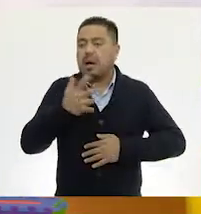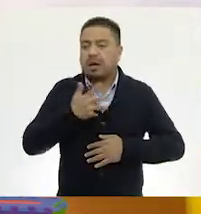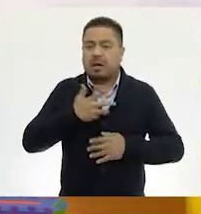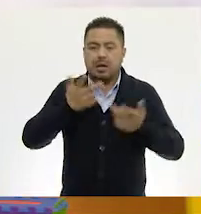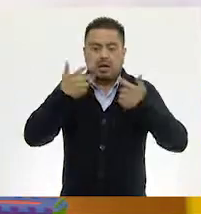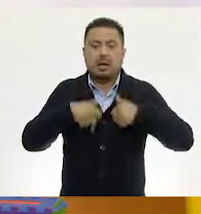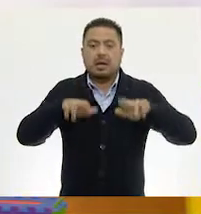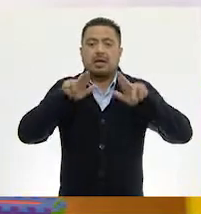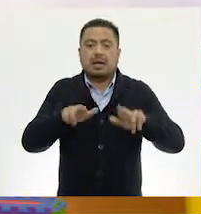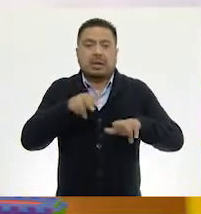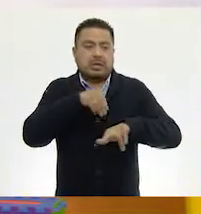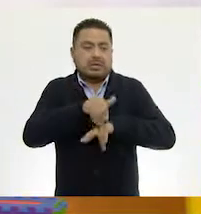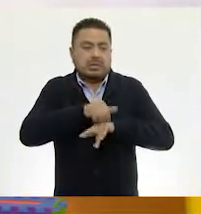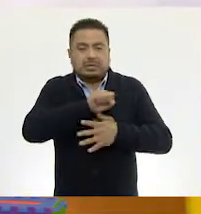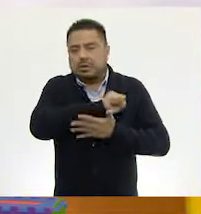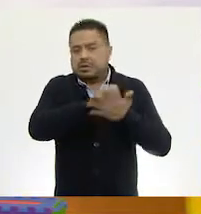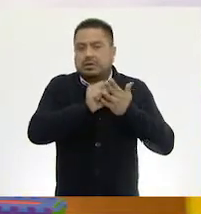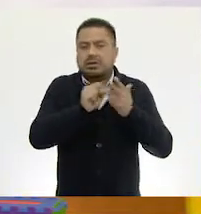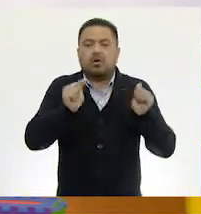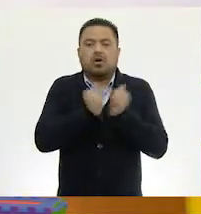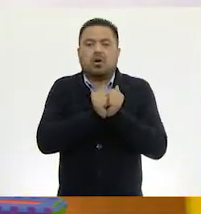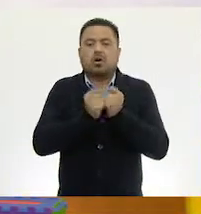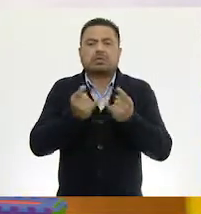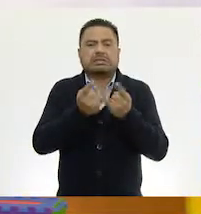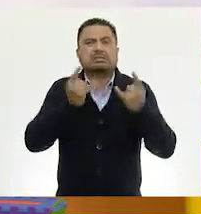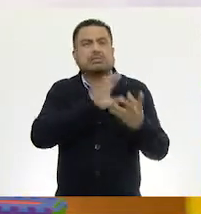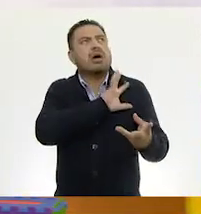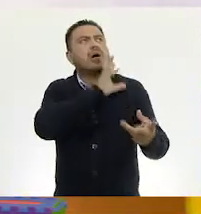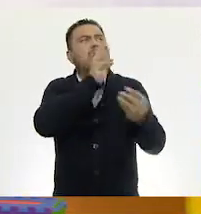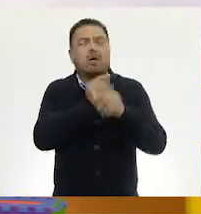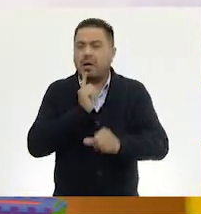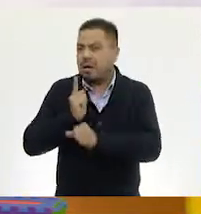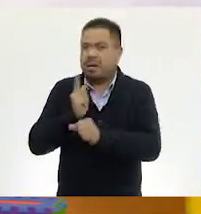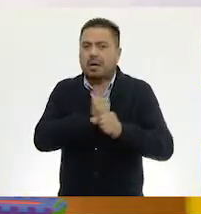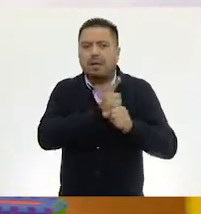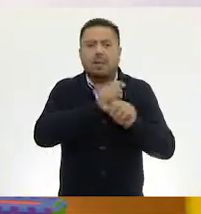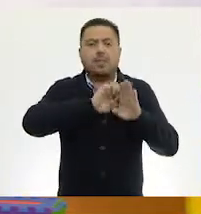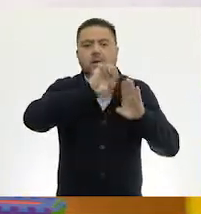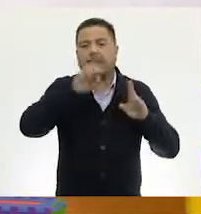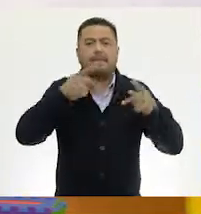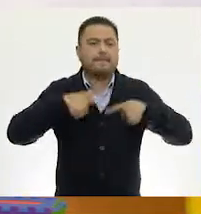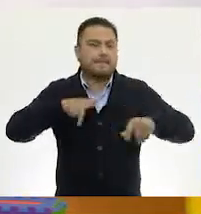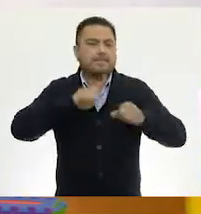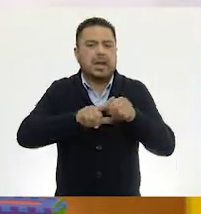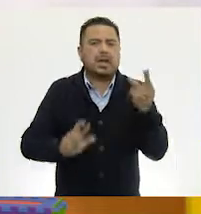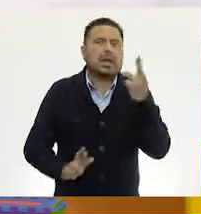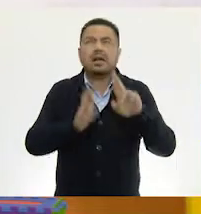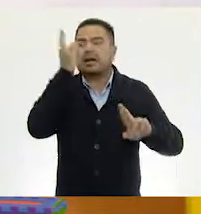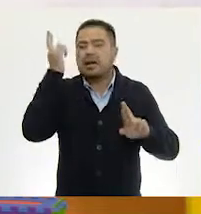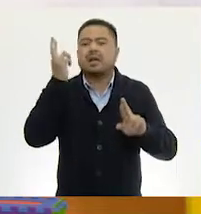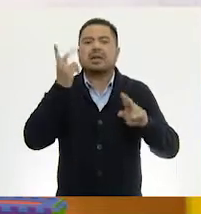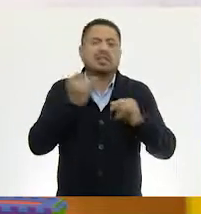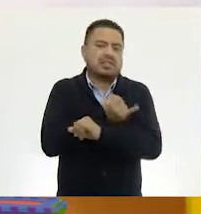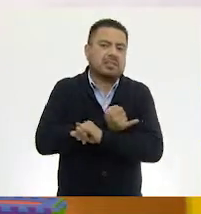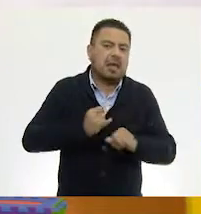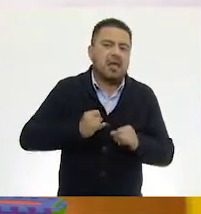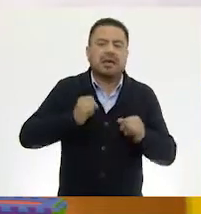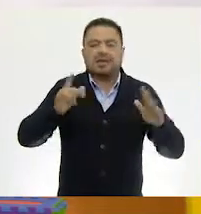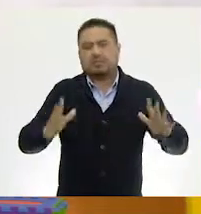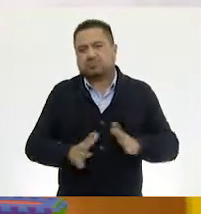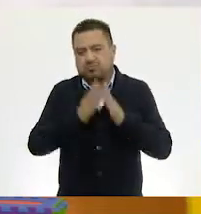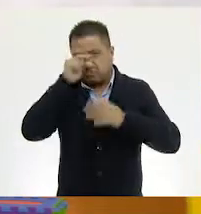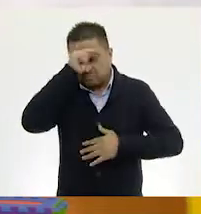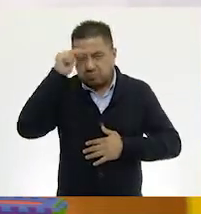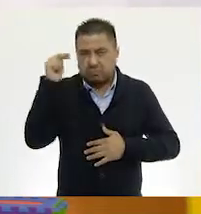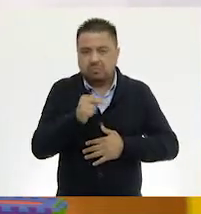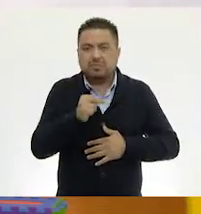una representación simbólica, digamos, en la parte de historia que hemos visto, Por ejemplo, personajes de la revolución, de la independencia, de la conquista de